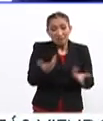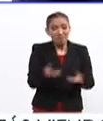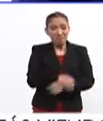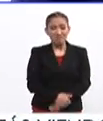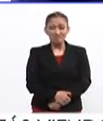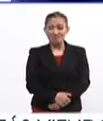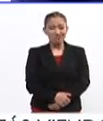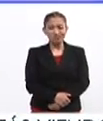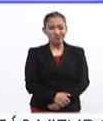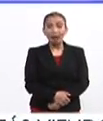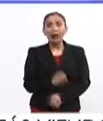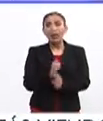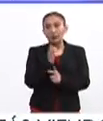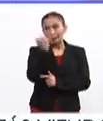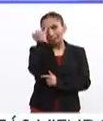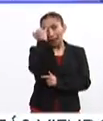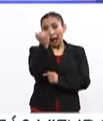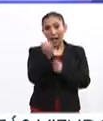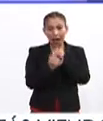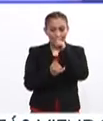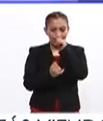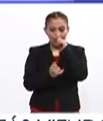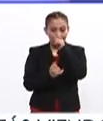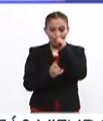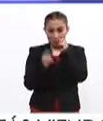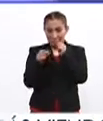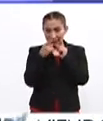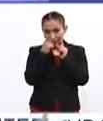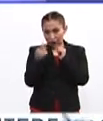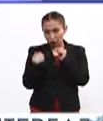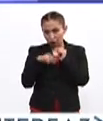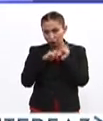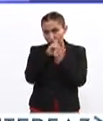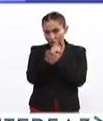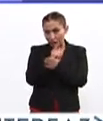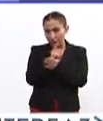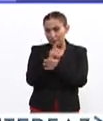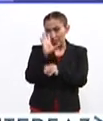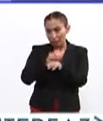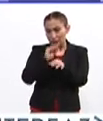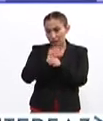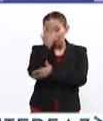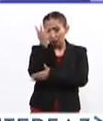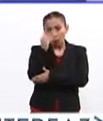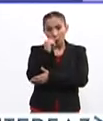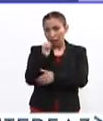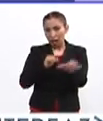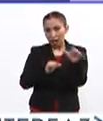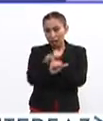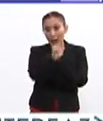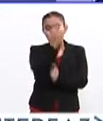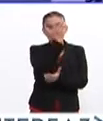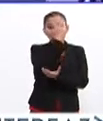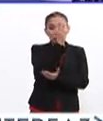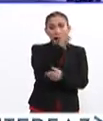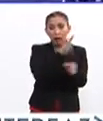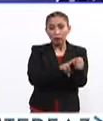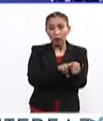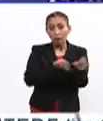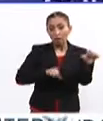uso. Y entonces ahí es, de acuerdo también a nuestra ley forestal, no se puede sustituir bosque natural